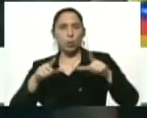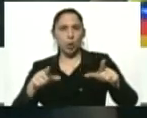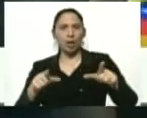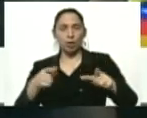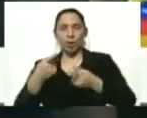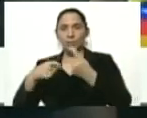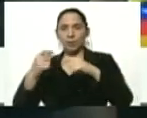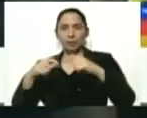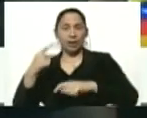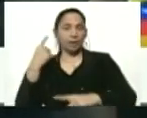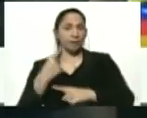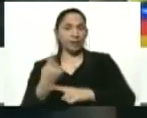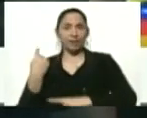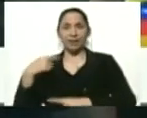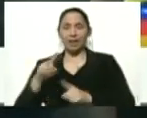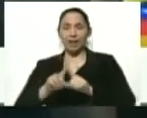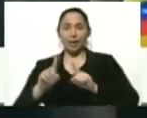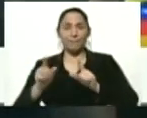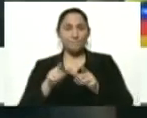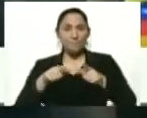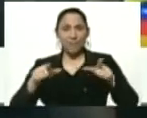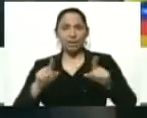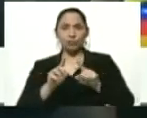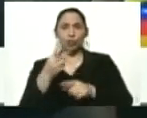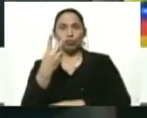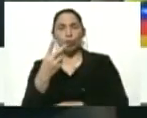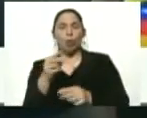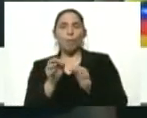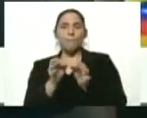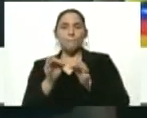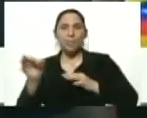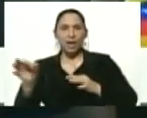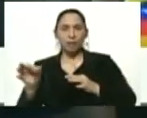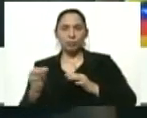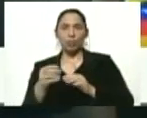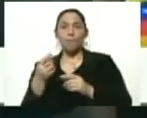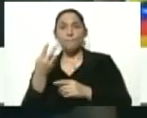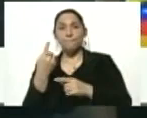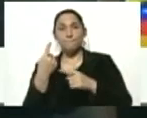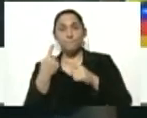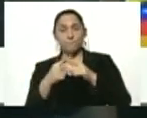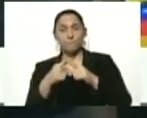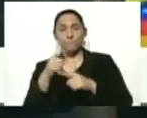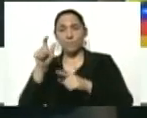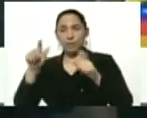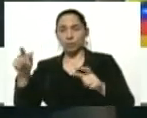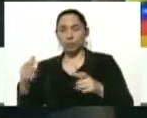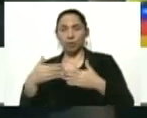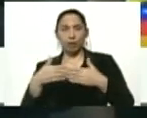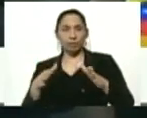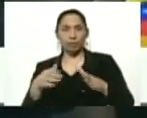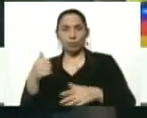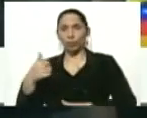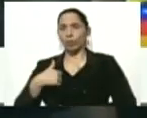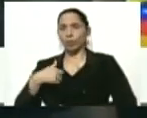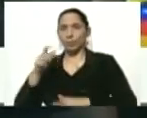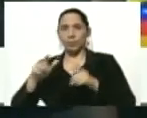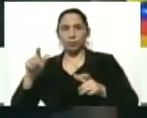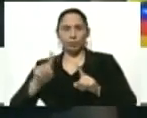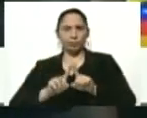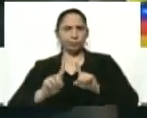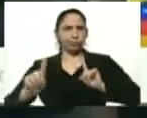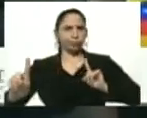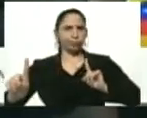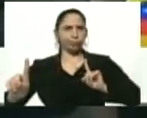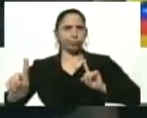tener un espacio por lo menos de dos metros cuadrados por persona garantizar que cualquier persona que entre tenga al menos dos metros cuadrados